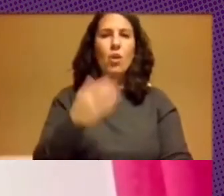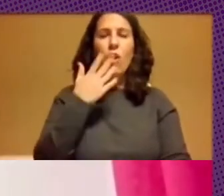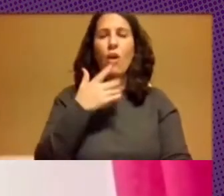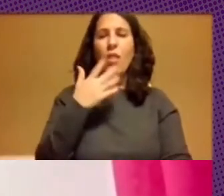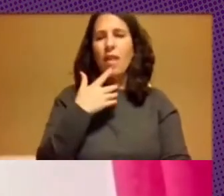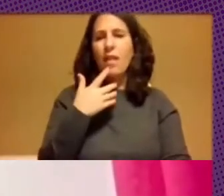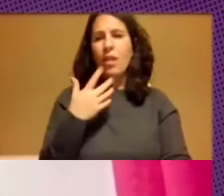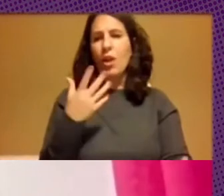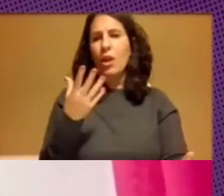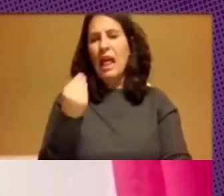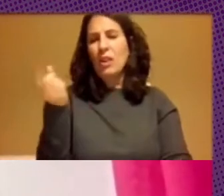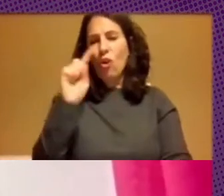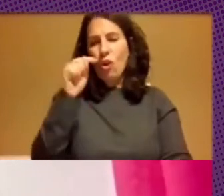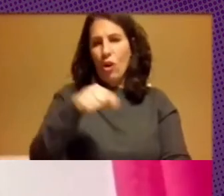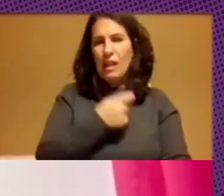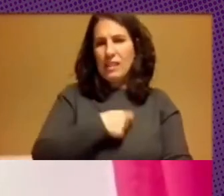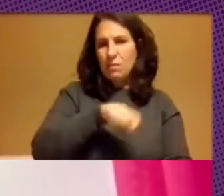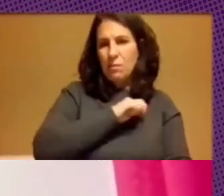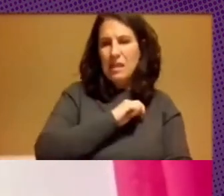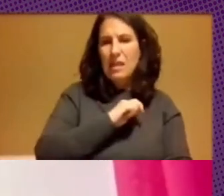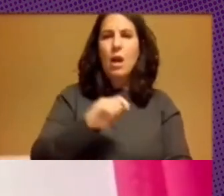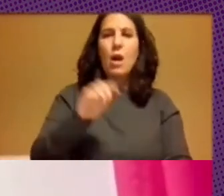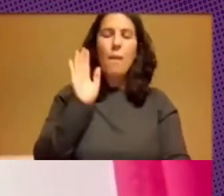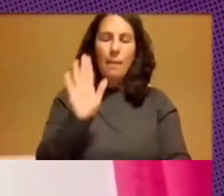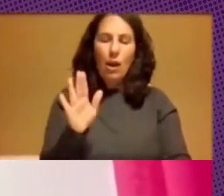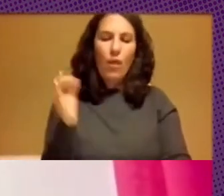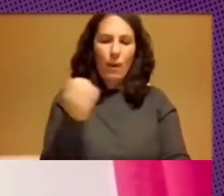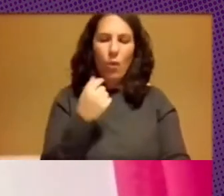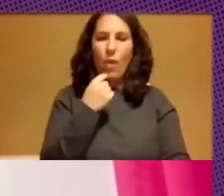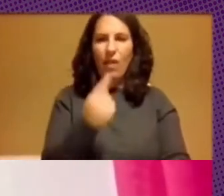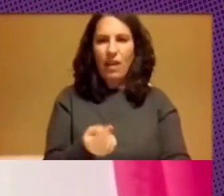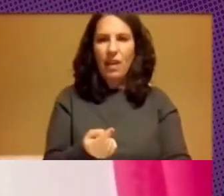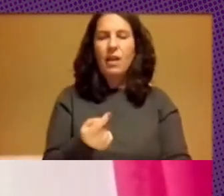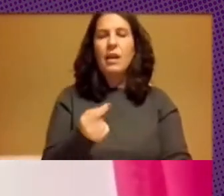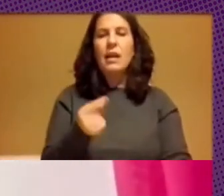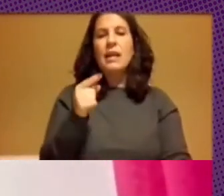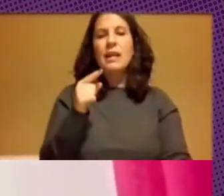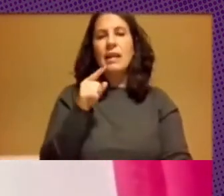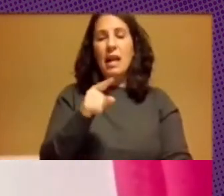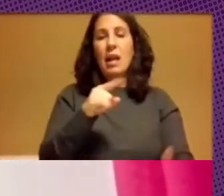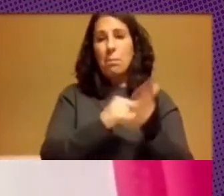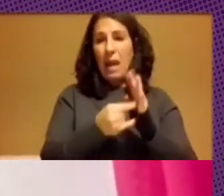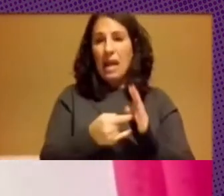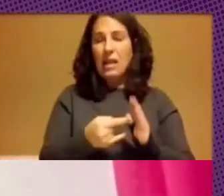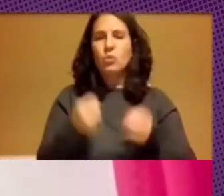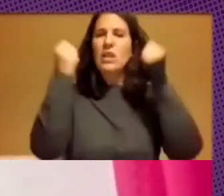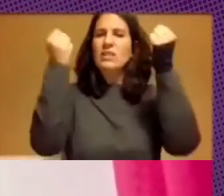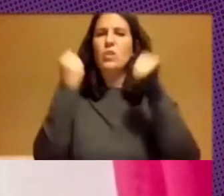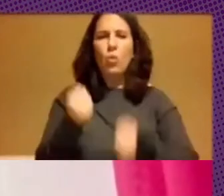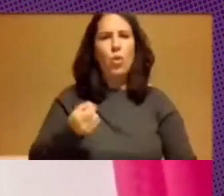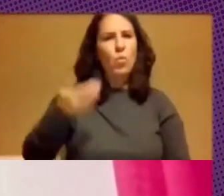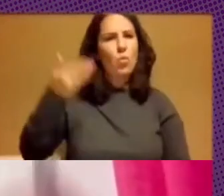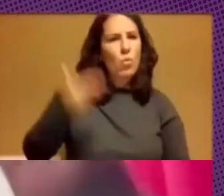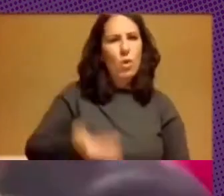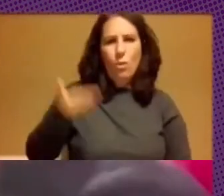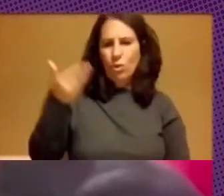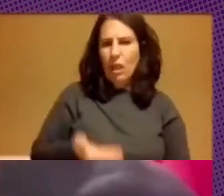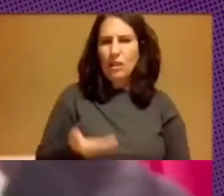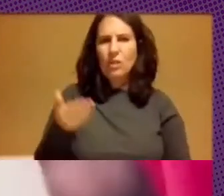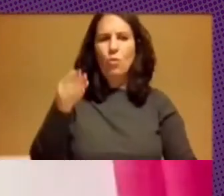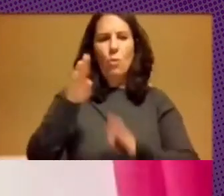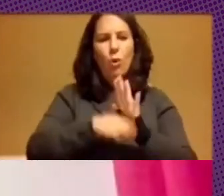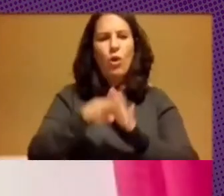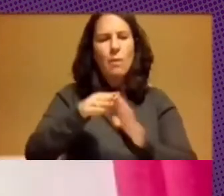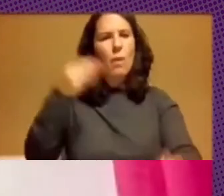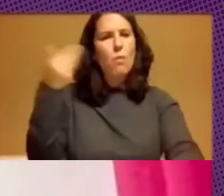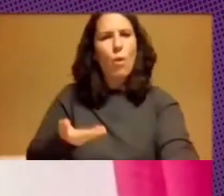desde aquí en España pero cabe decir que en Plan Ceibal es una institución muy importante ha sido un programa muy